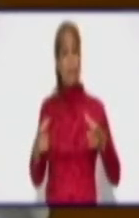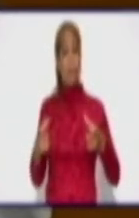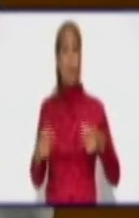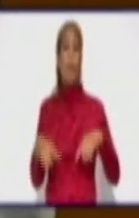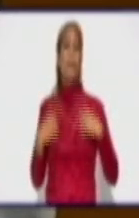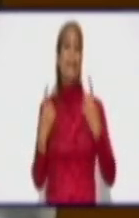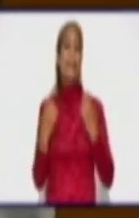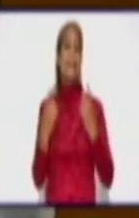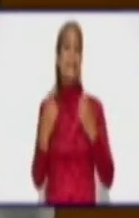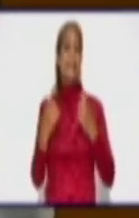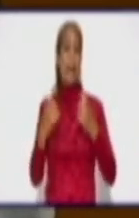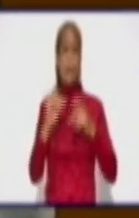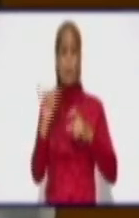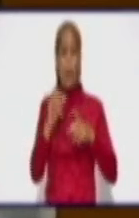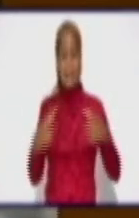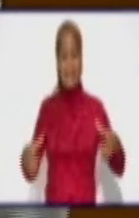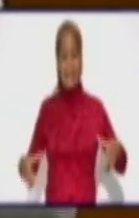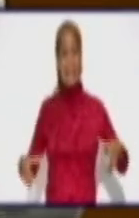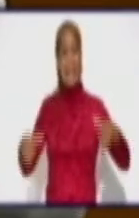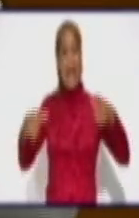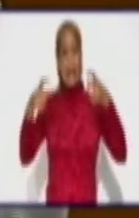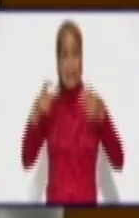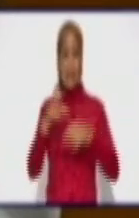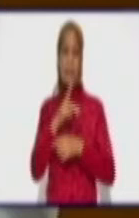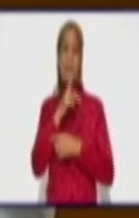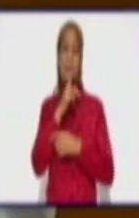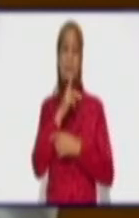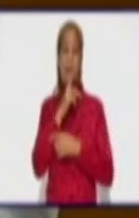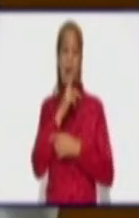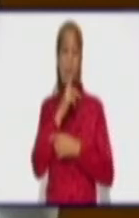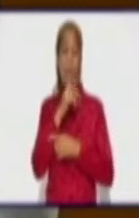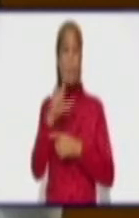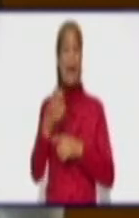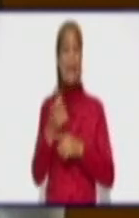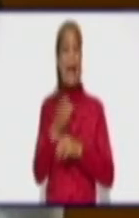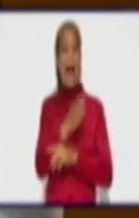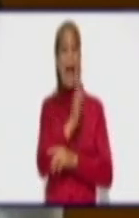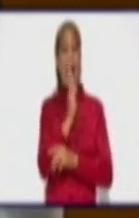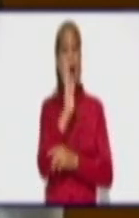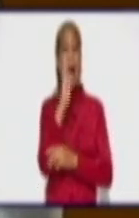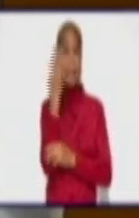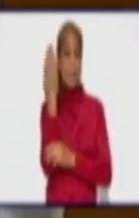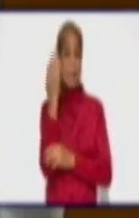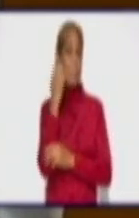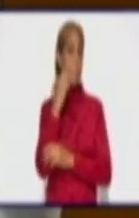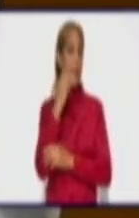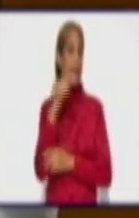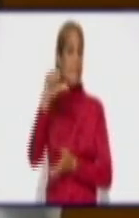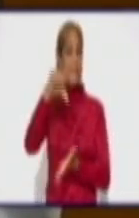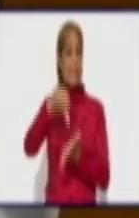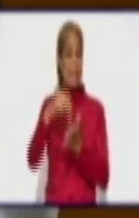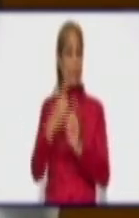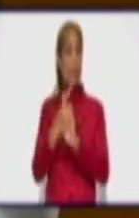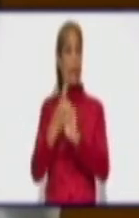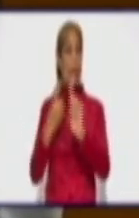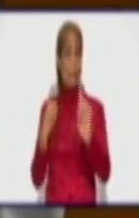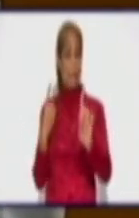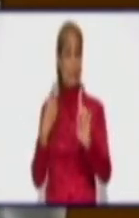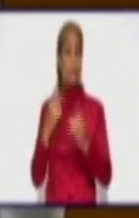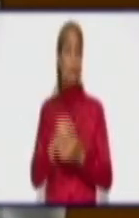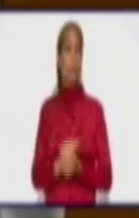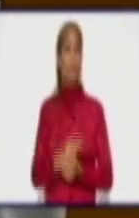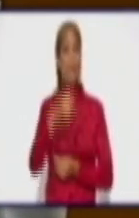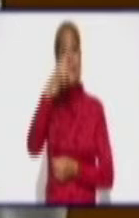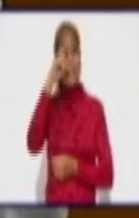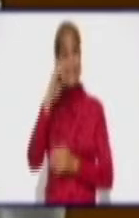incrementar otros centros de aislamiento. Se está asegurando. Si todas las demandas o requerimientos que el